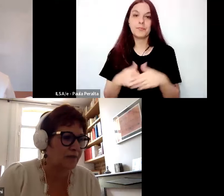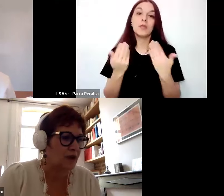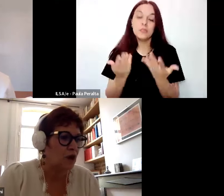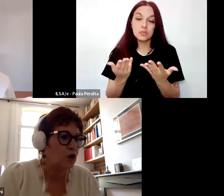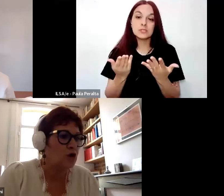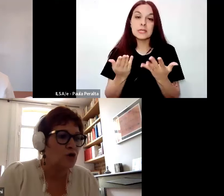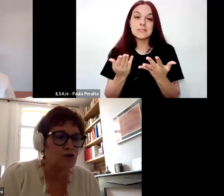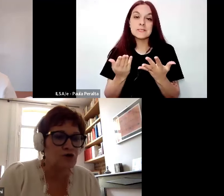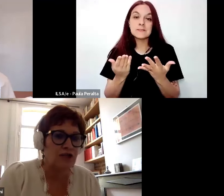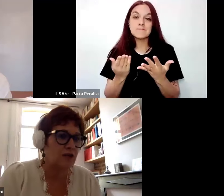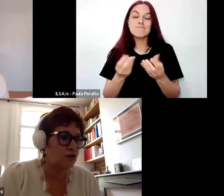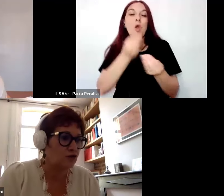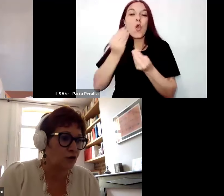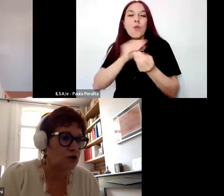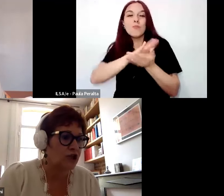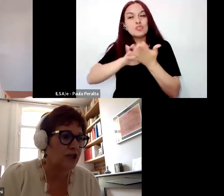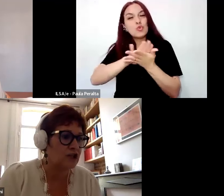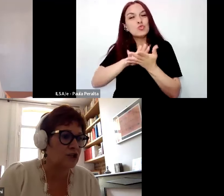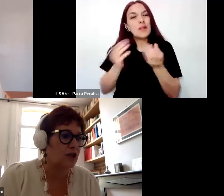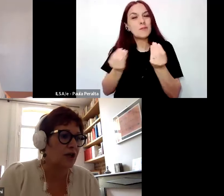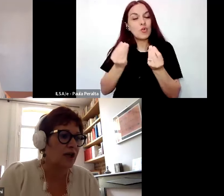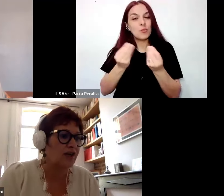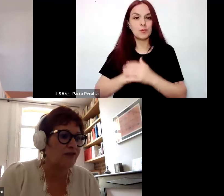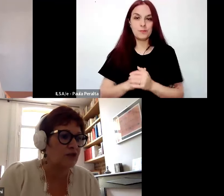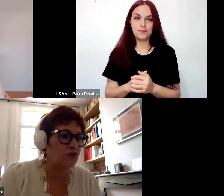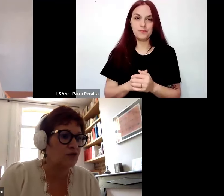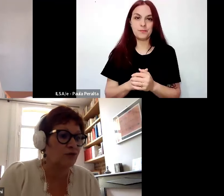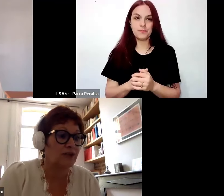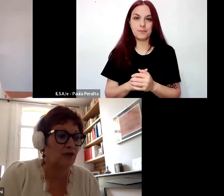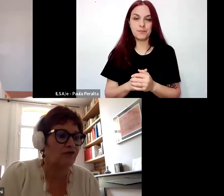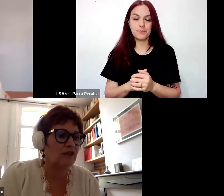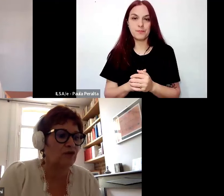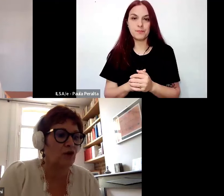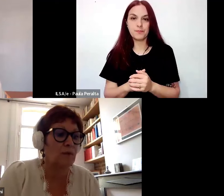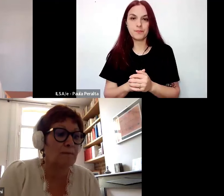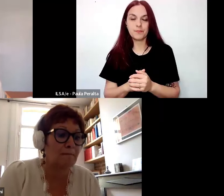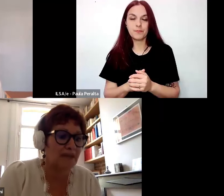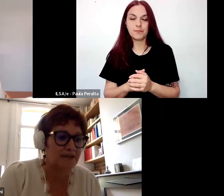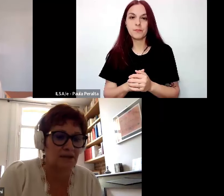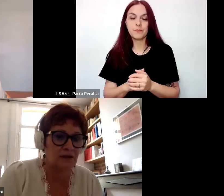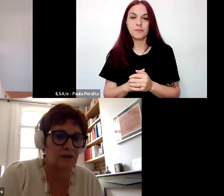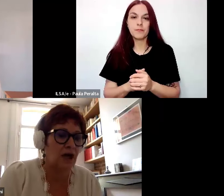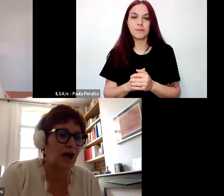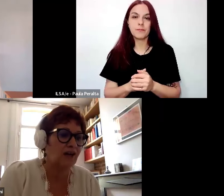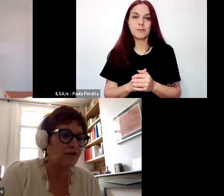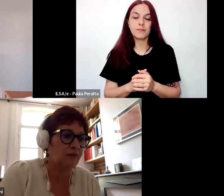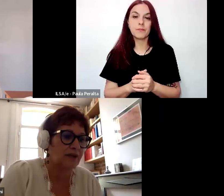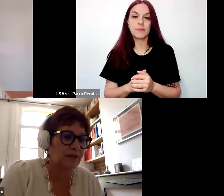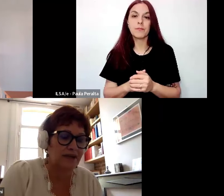hacer esto? El sujeto de la investigación se vive o debe